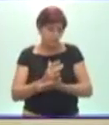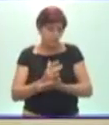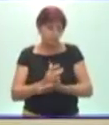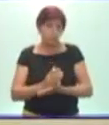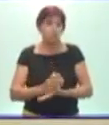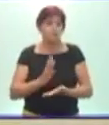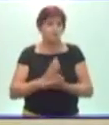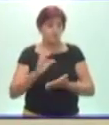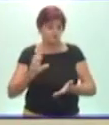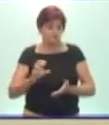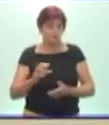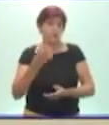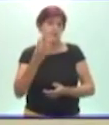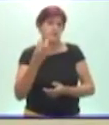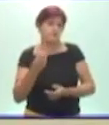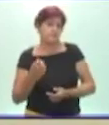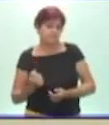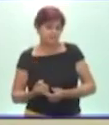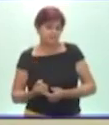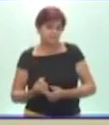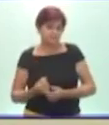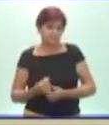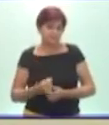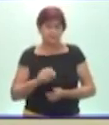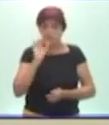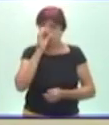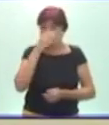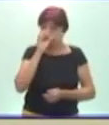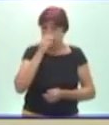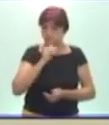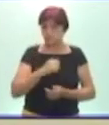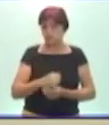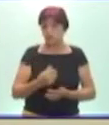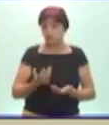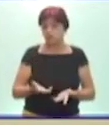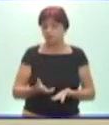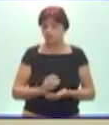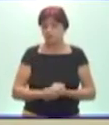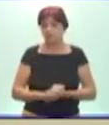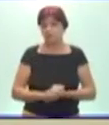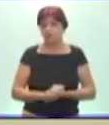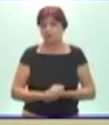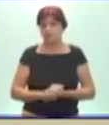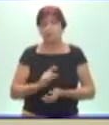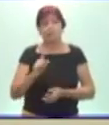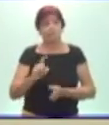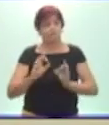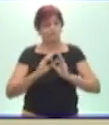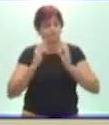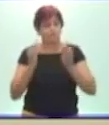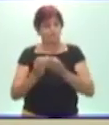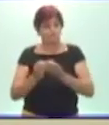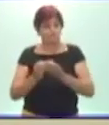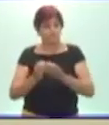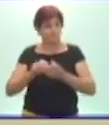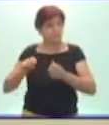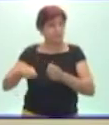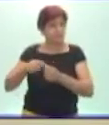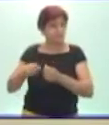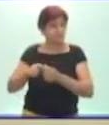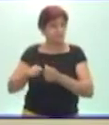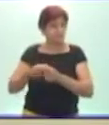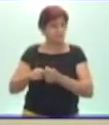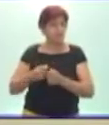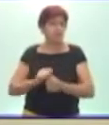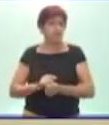necesidades educativas especiales en este horario de matemáticas lo pueden ver, pero ustedes como familia pudieran grabar el